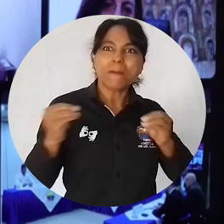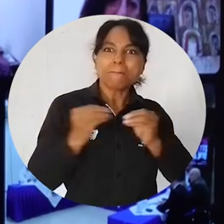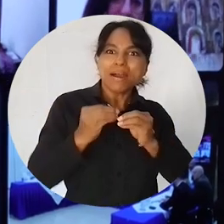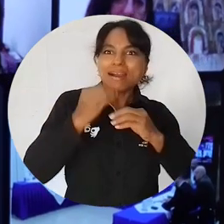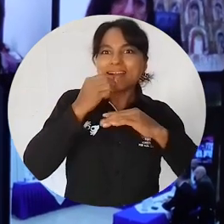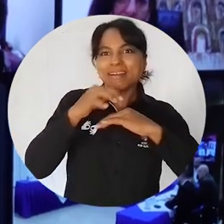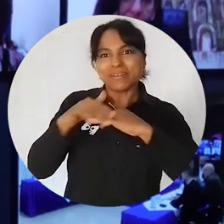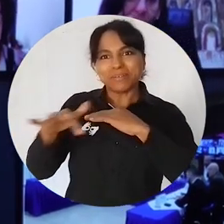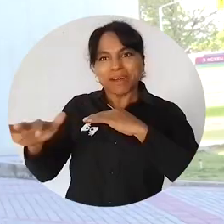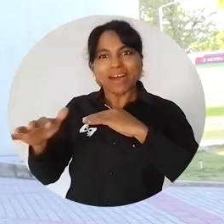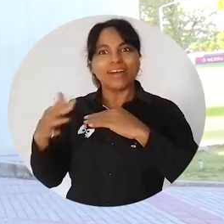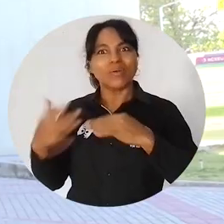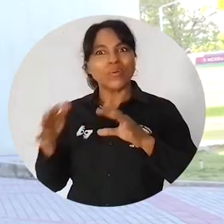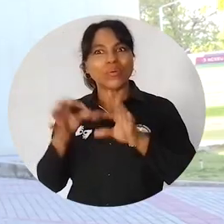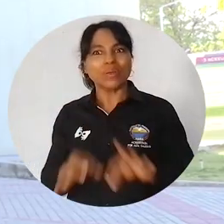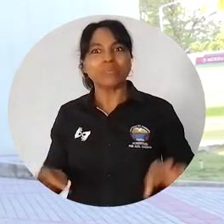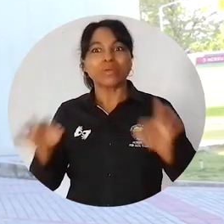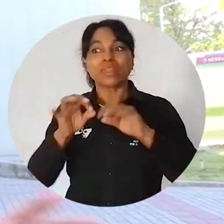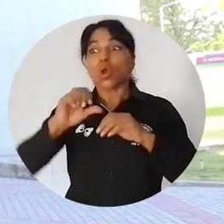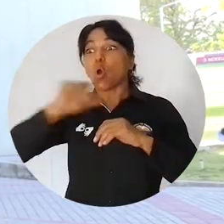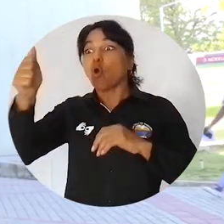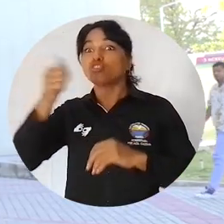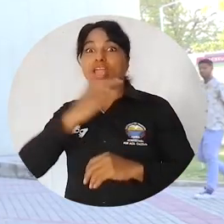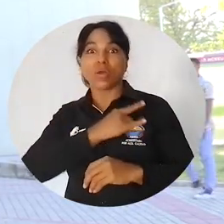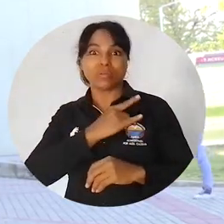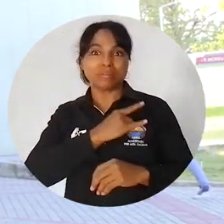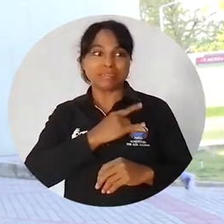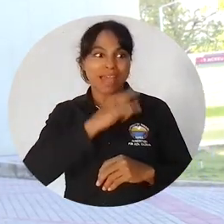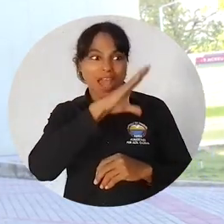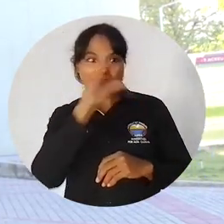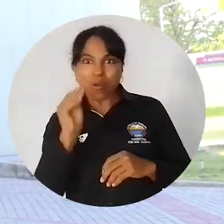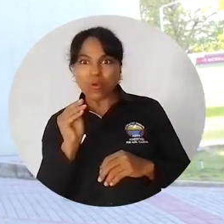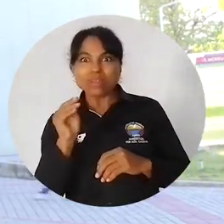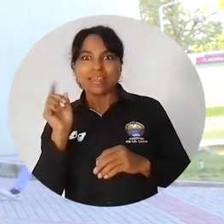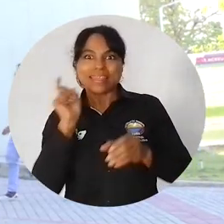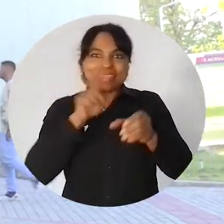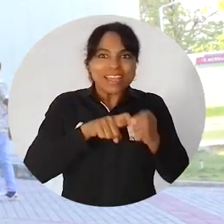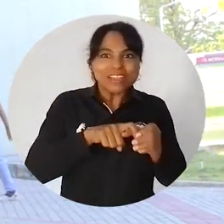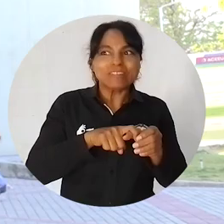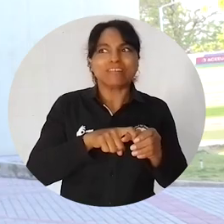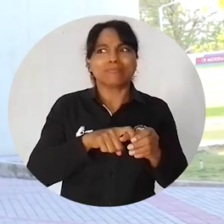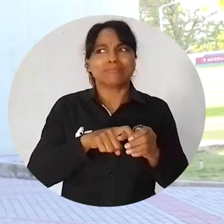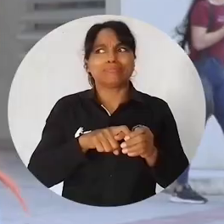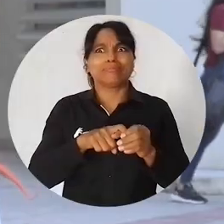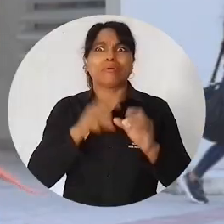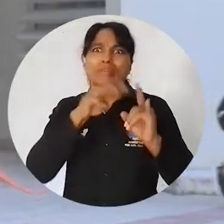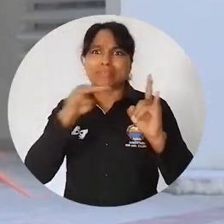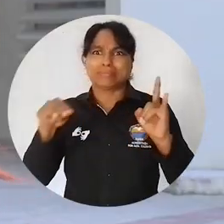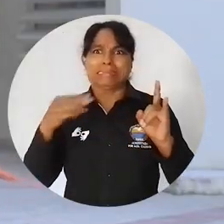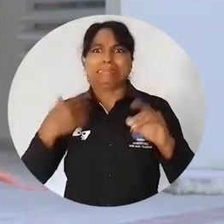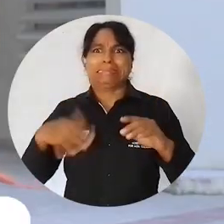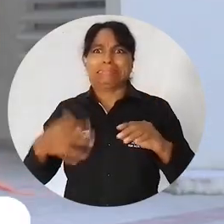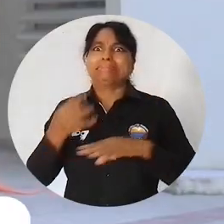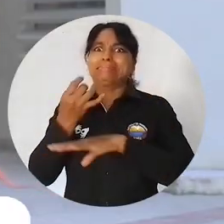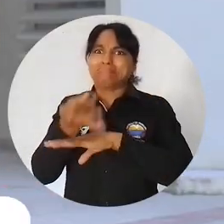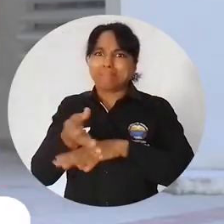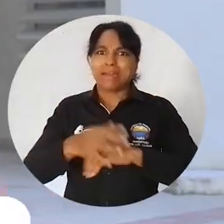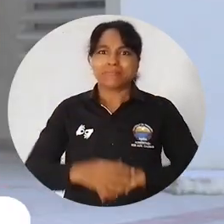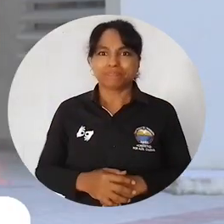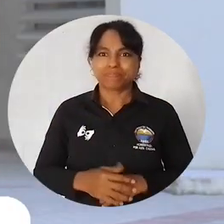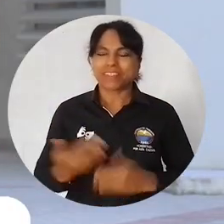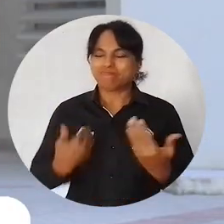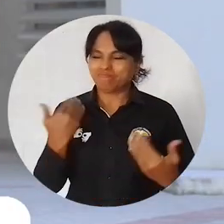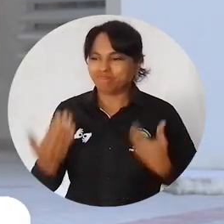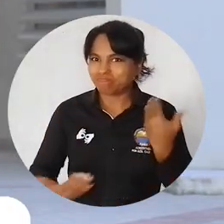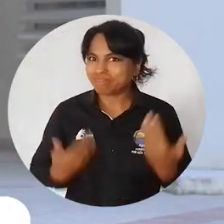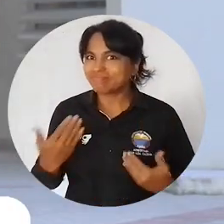Es una ventaja con respecto a otras universidades que no se encuentran en esta misma plataforma. Estamos bastante agradecidos con la